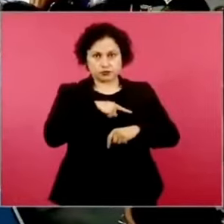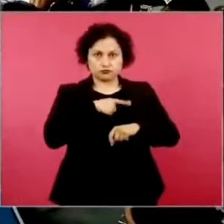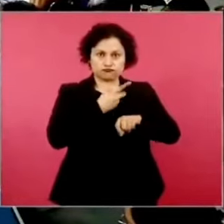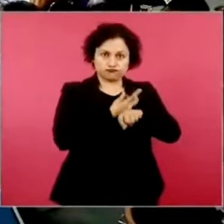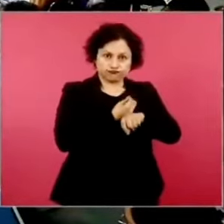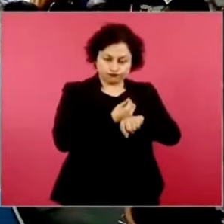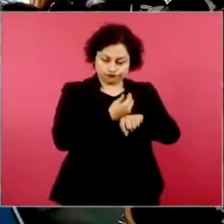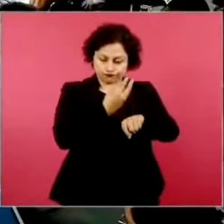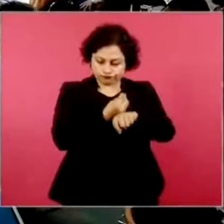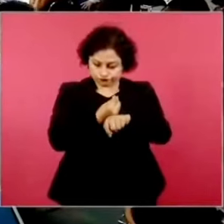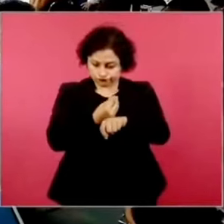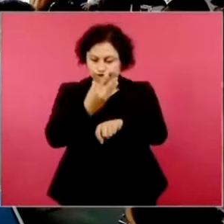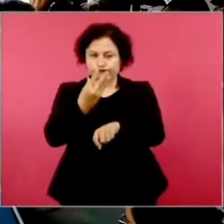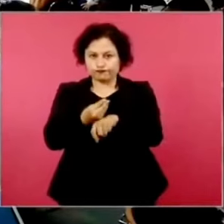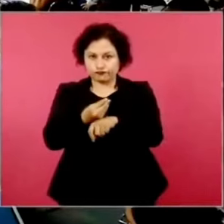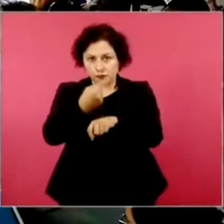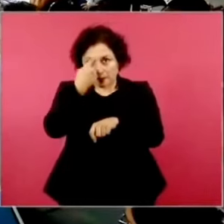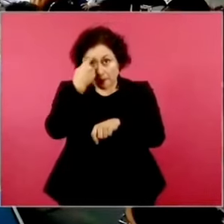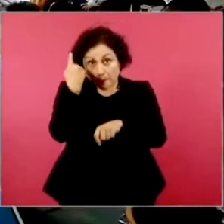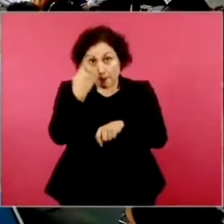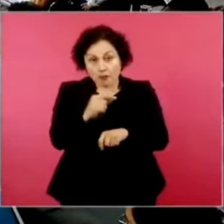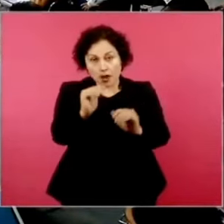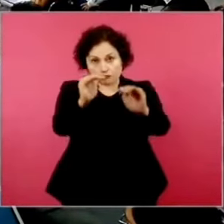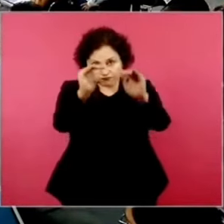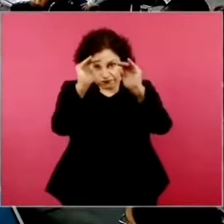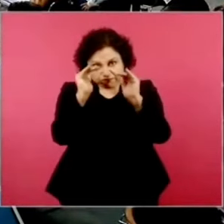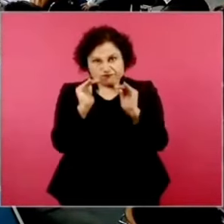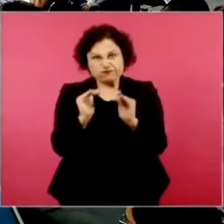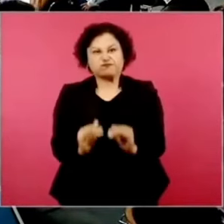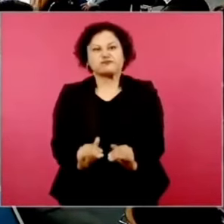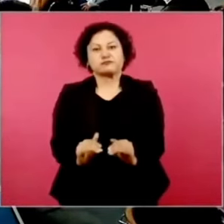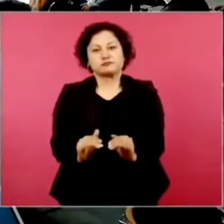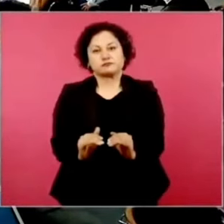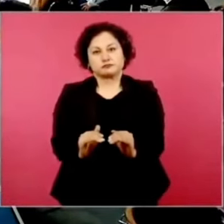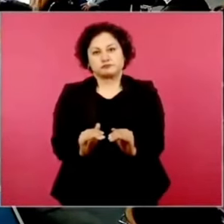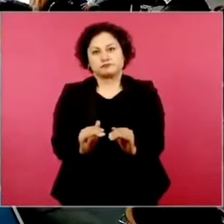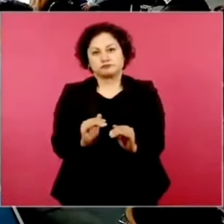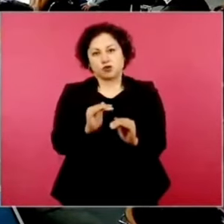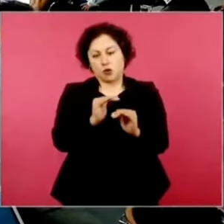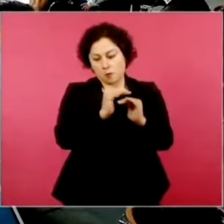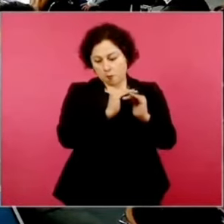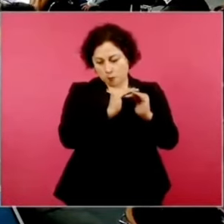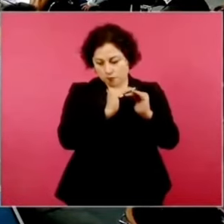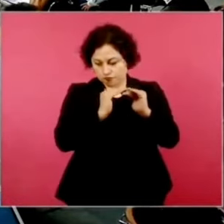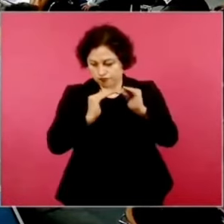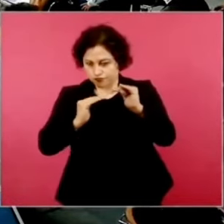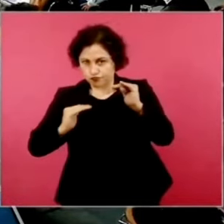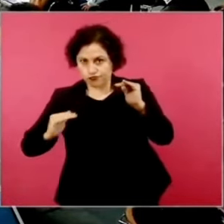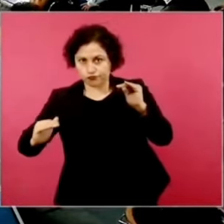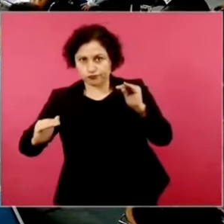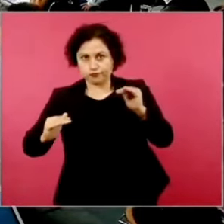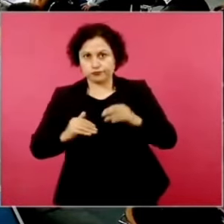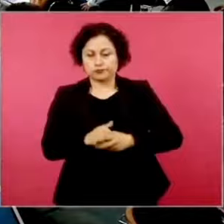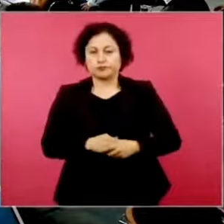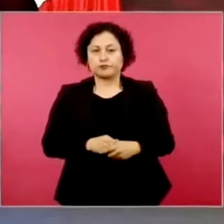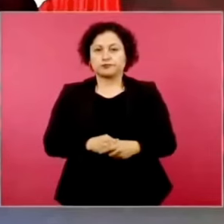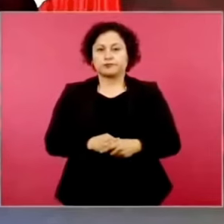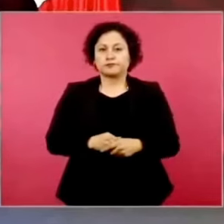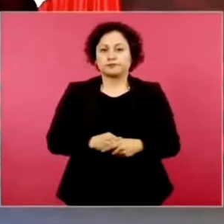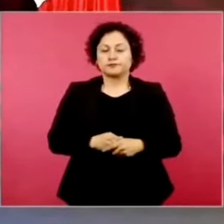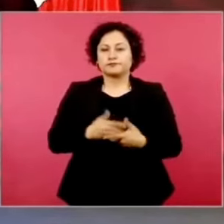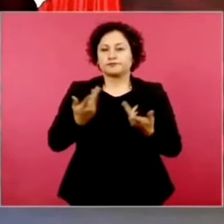para bajar los